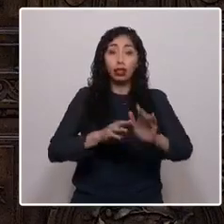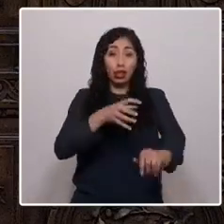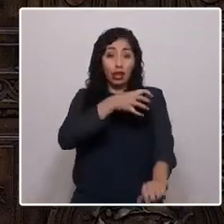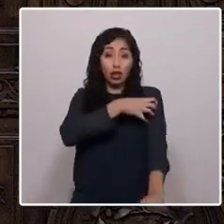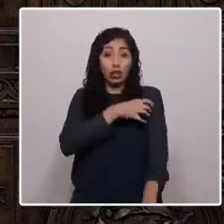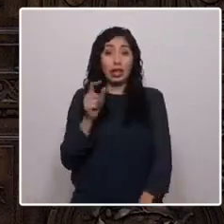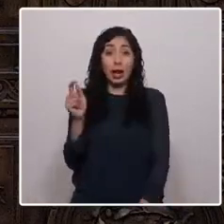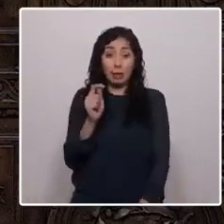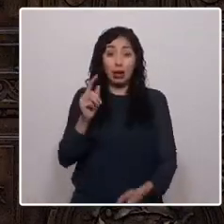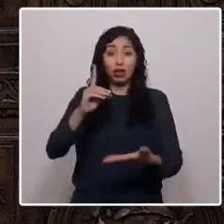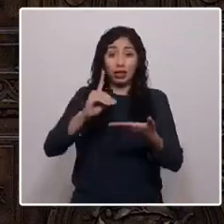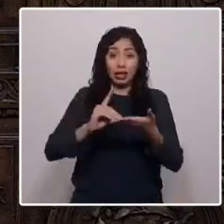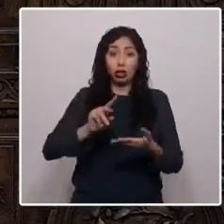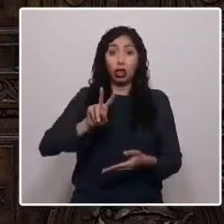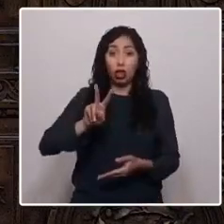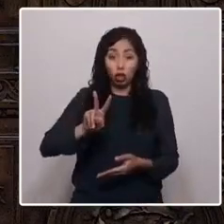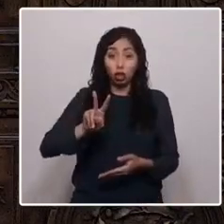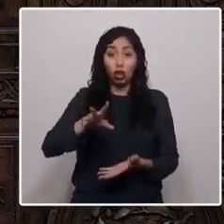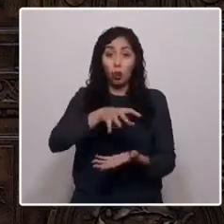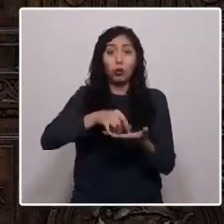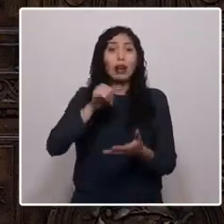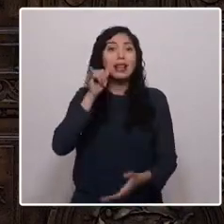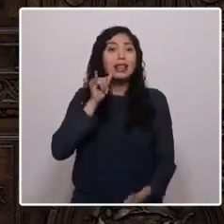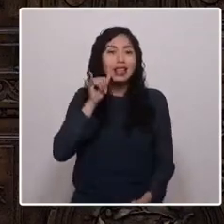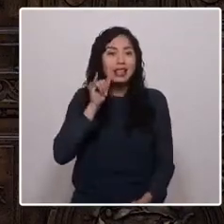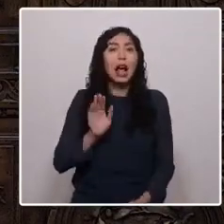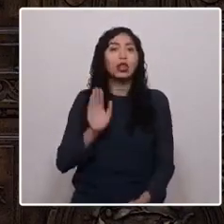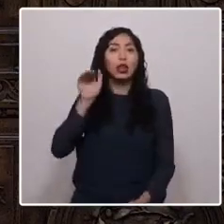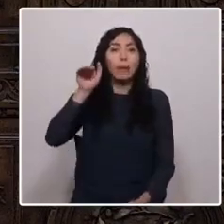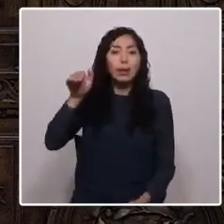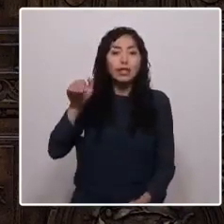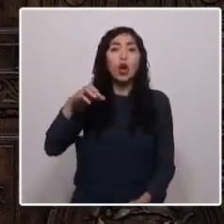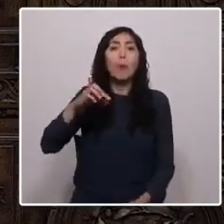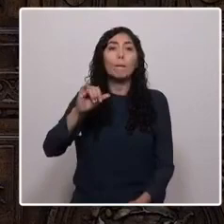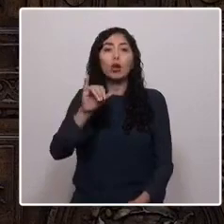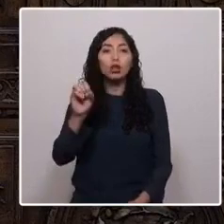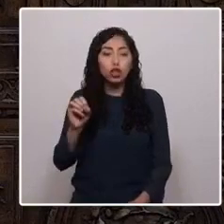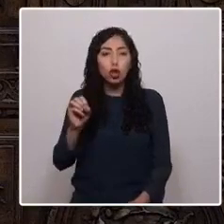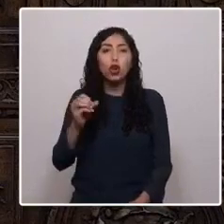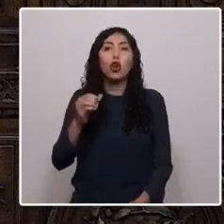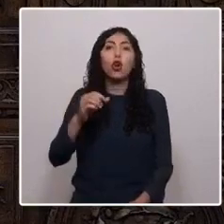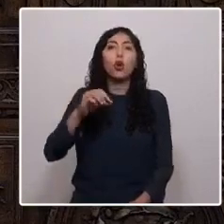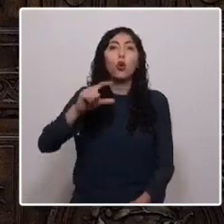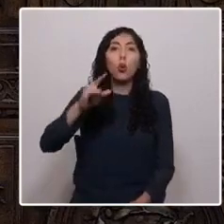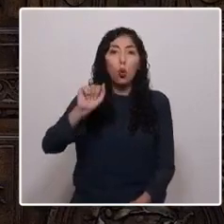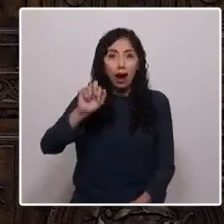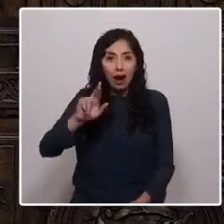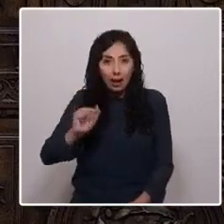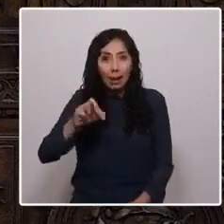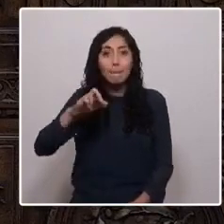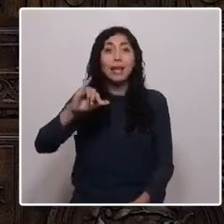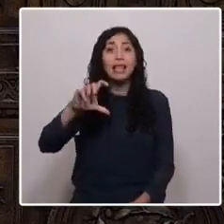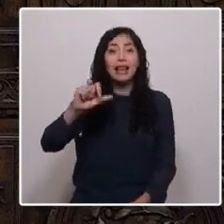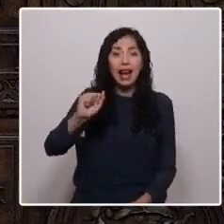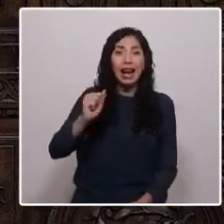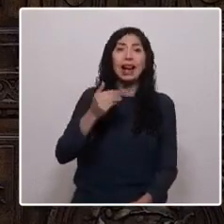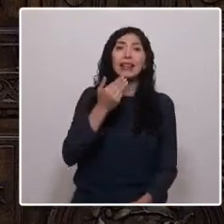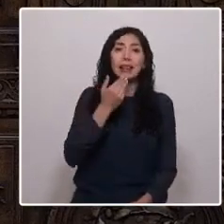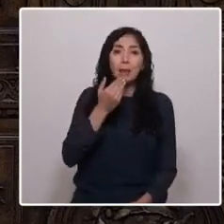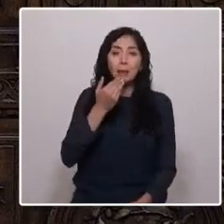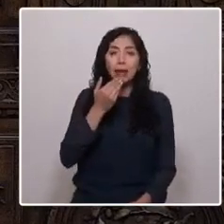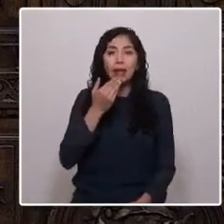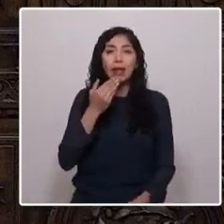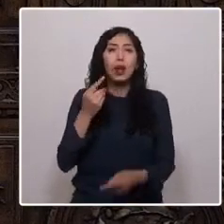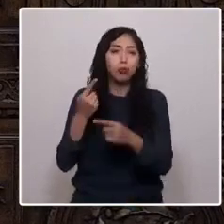Distrito 2 de las comunas de Iquique, Alto Hospicio, Pozo al Monte, Guara, Pica y hoy, la vapuleada Colchane.